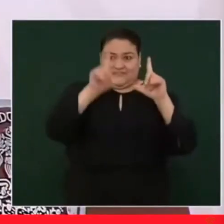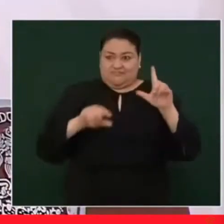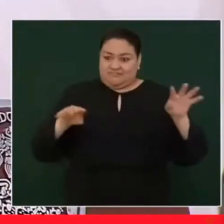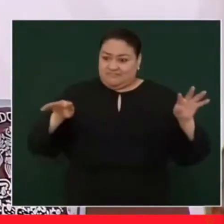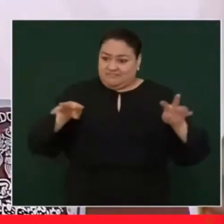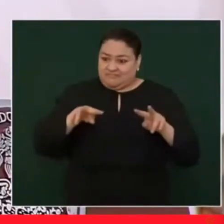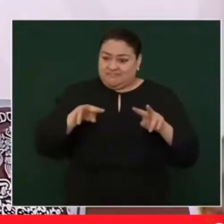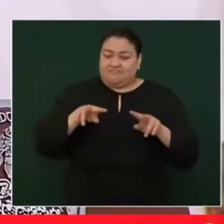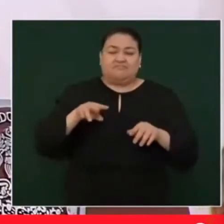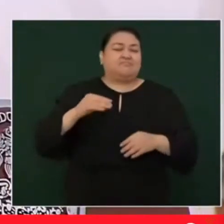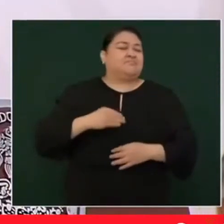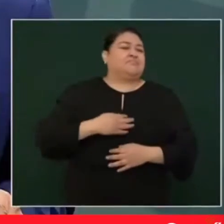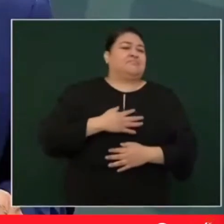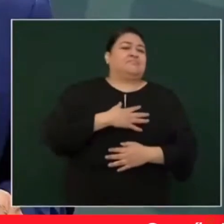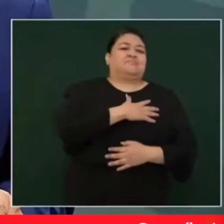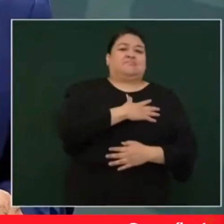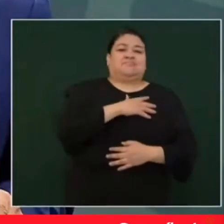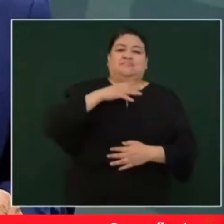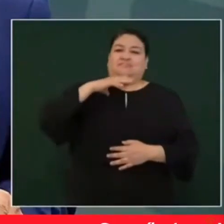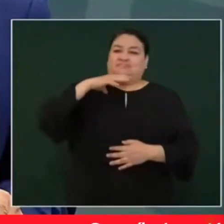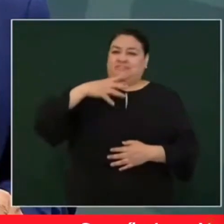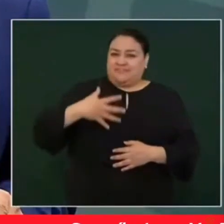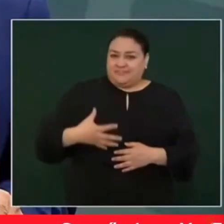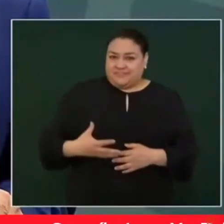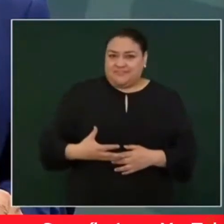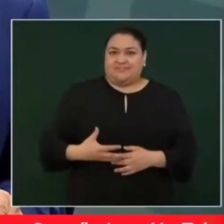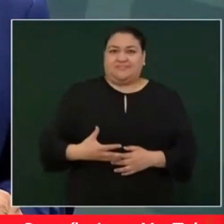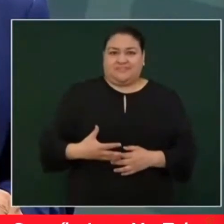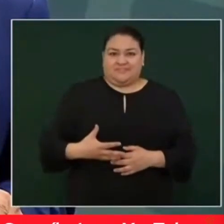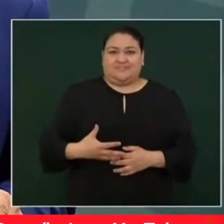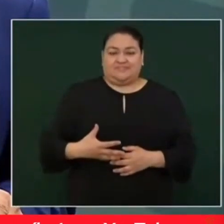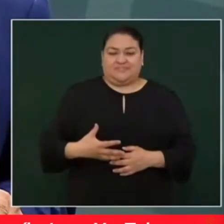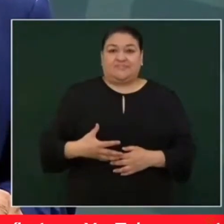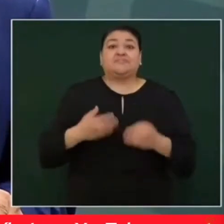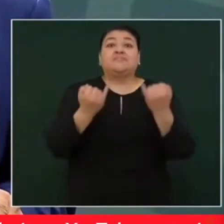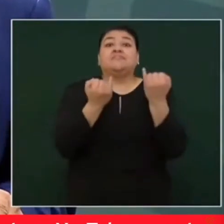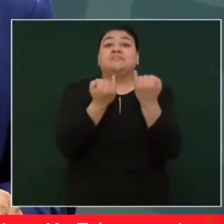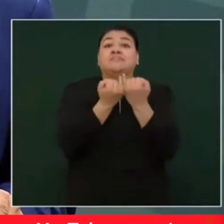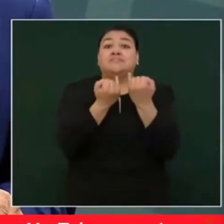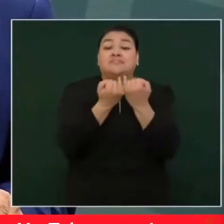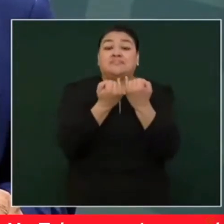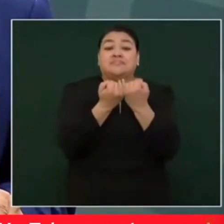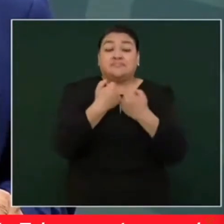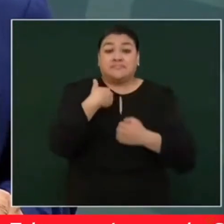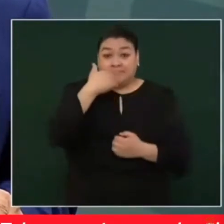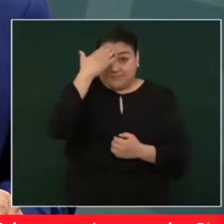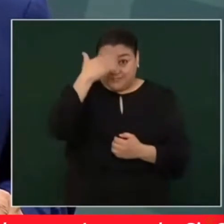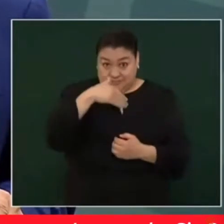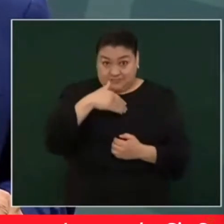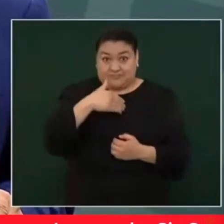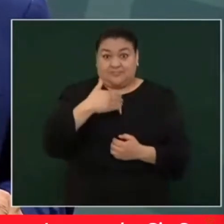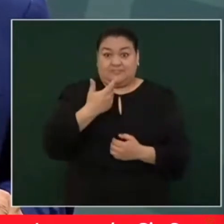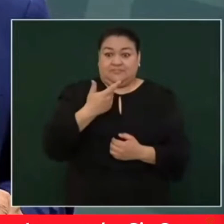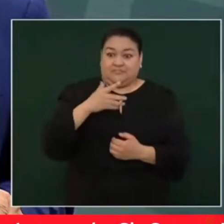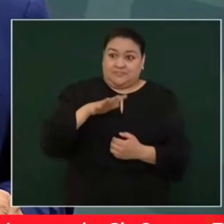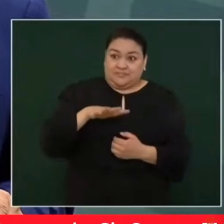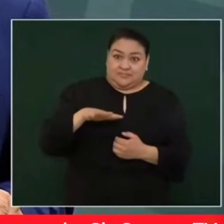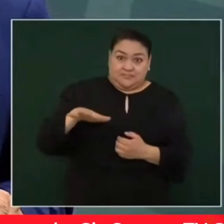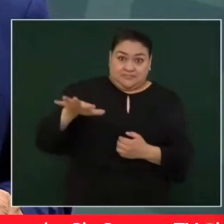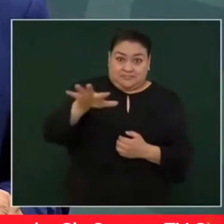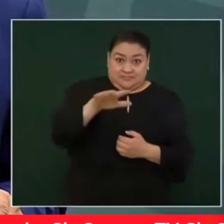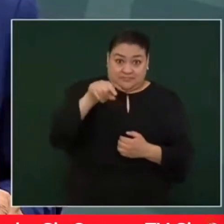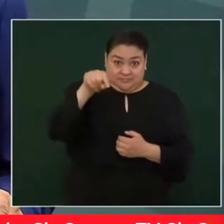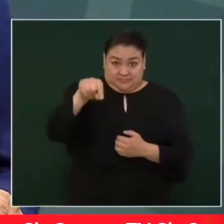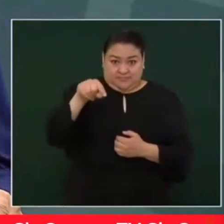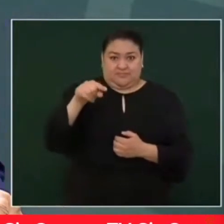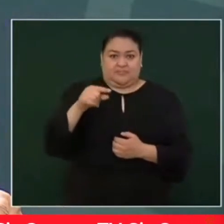y además permitió al presidente